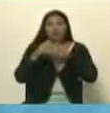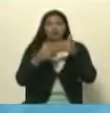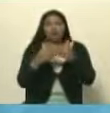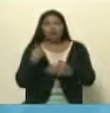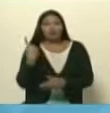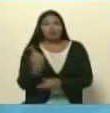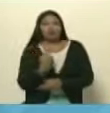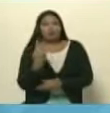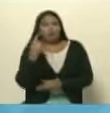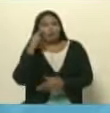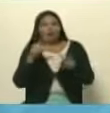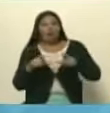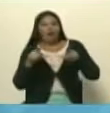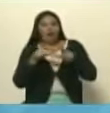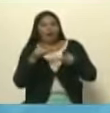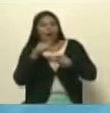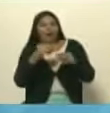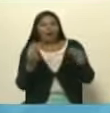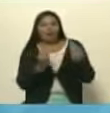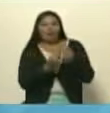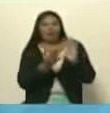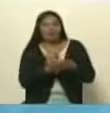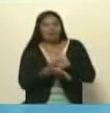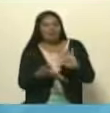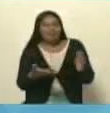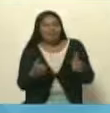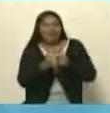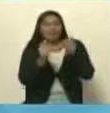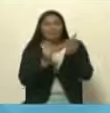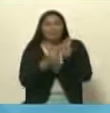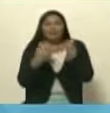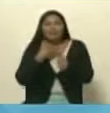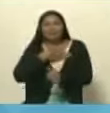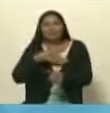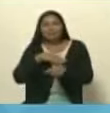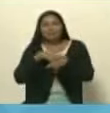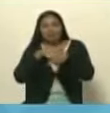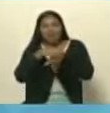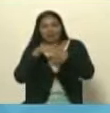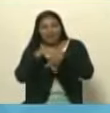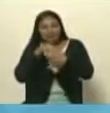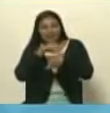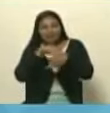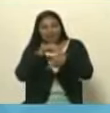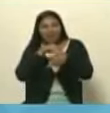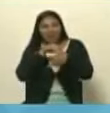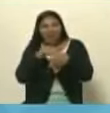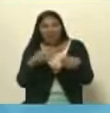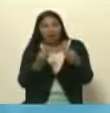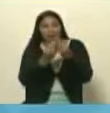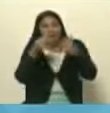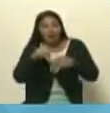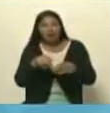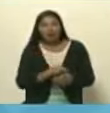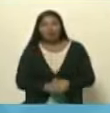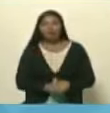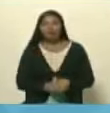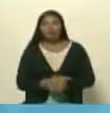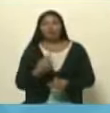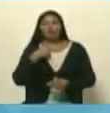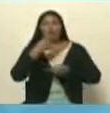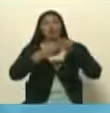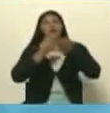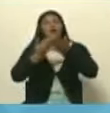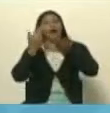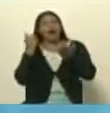no estoy sola en este espacio. Hoy me acompaña la viceministra Ivén Mar Jiménez. Gracias por acompañarnos en nuestro punto de encuentro. Ya yo hacía un previo